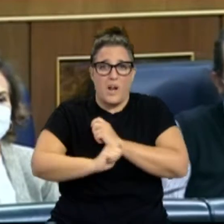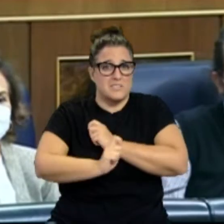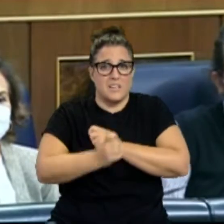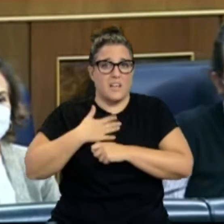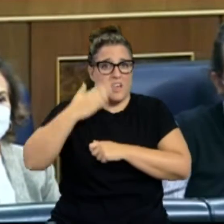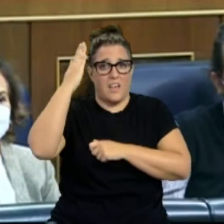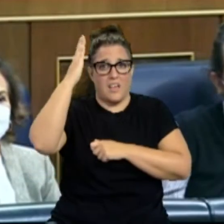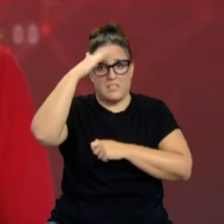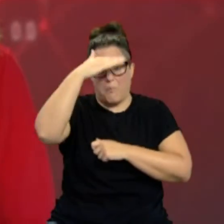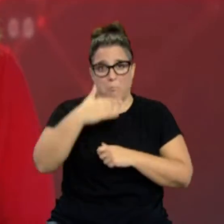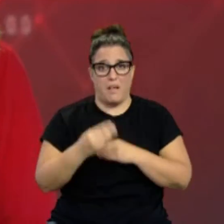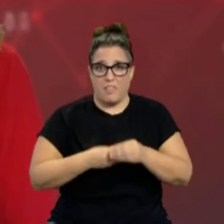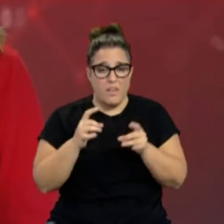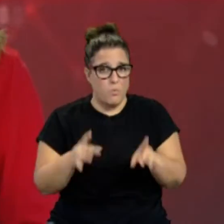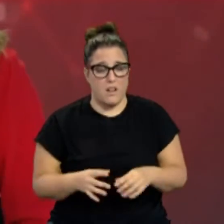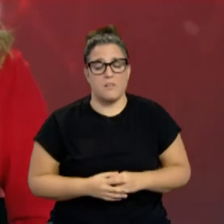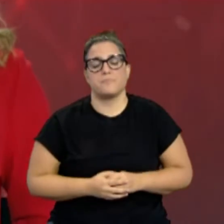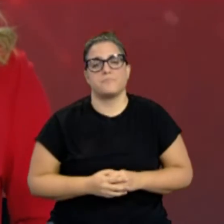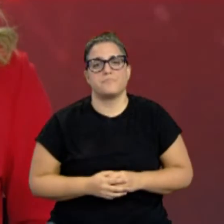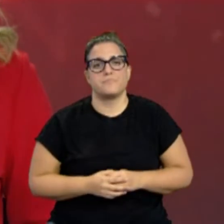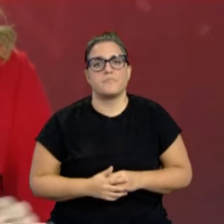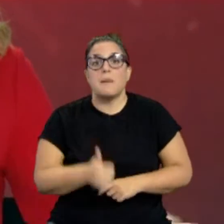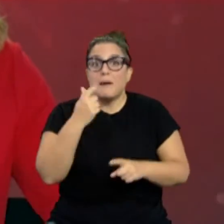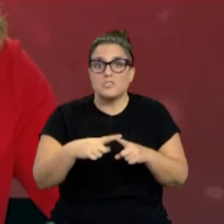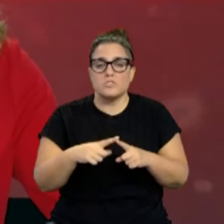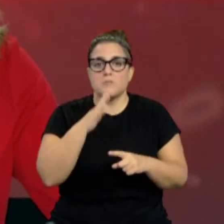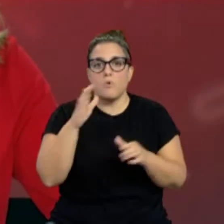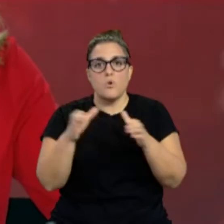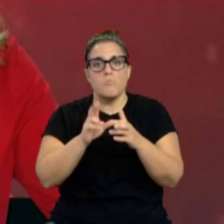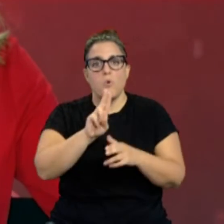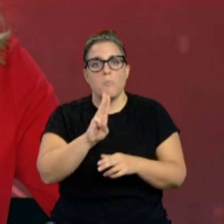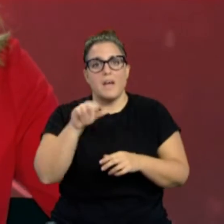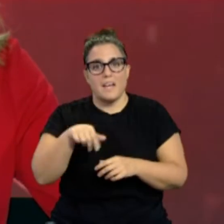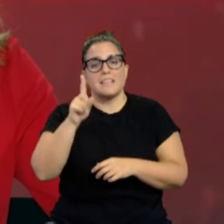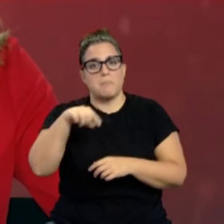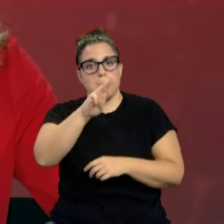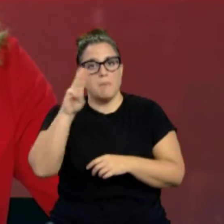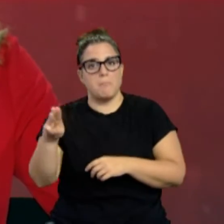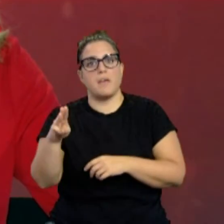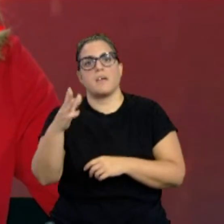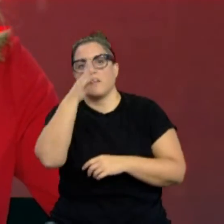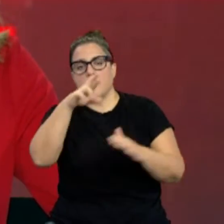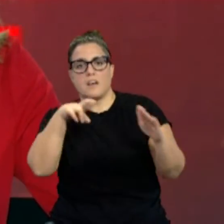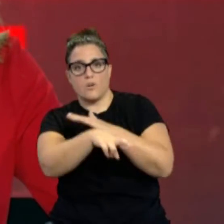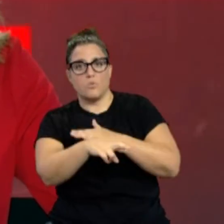señor Trump. Bueno, y más cosas porque UPN recurrirá junto con el Partido Popular la ley CELA porque considera que vulnera